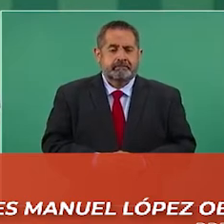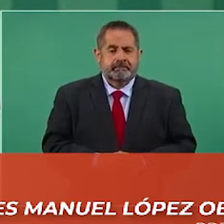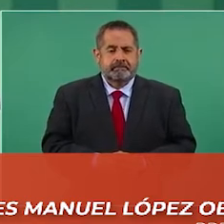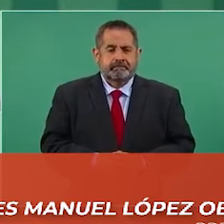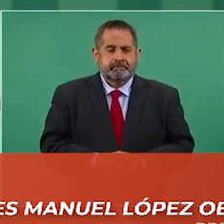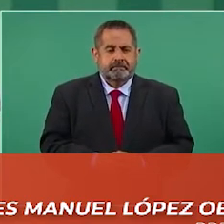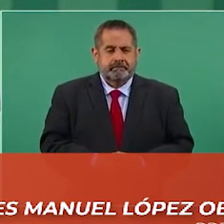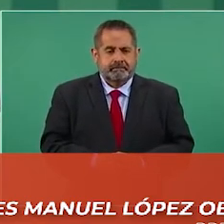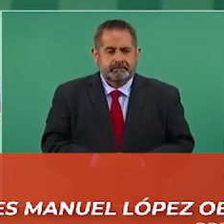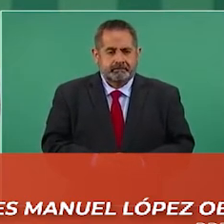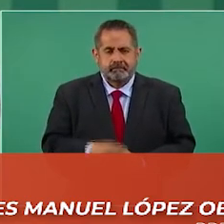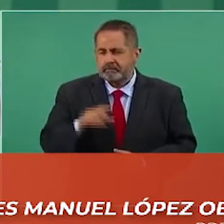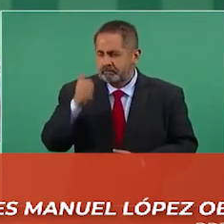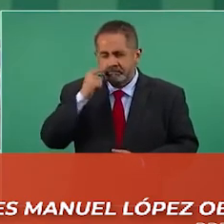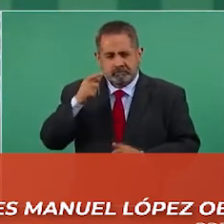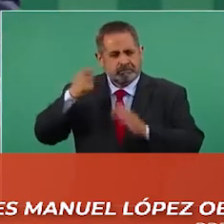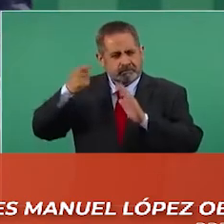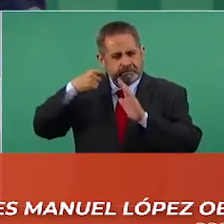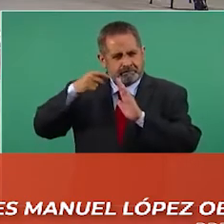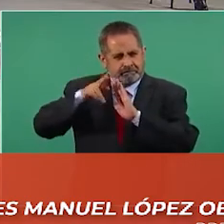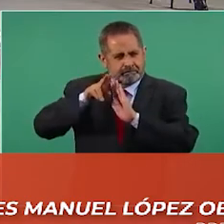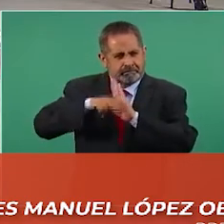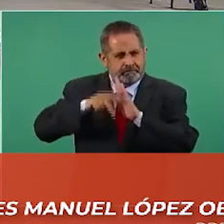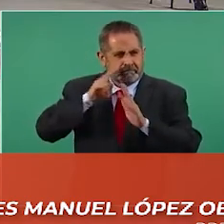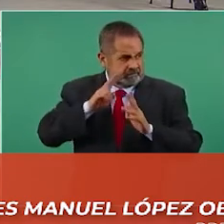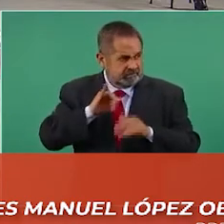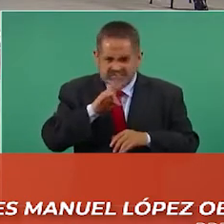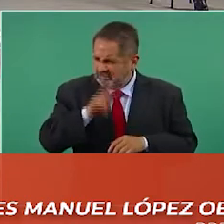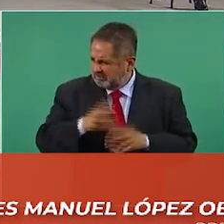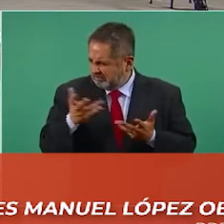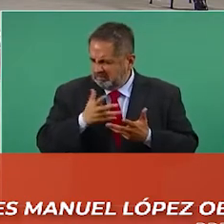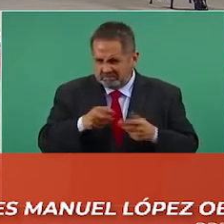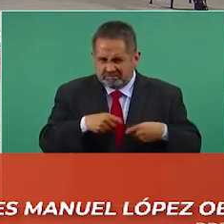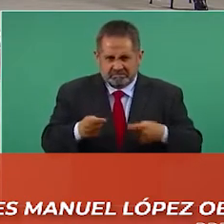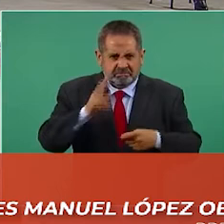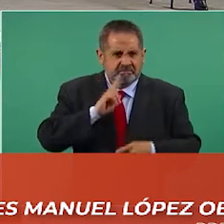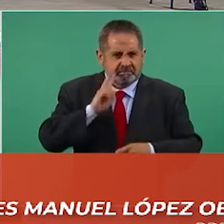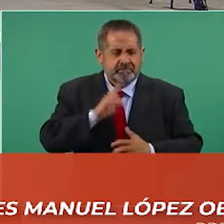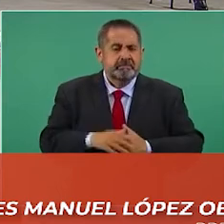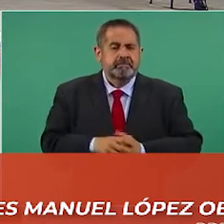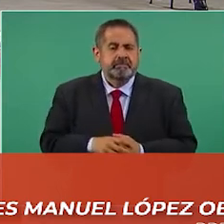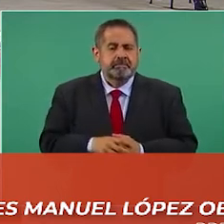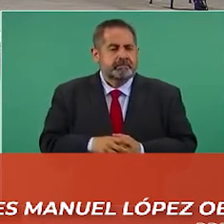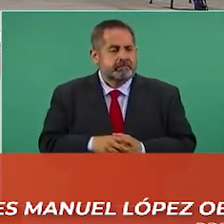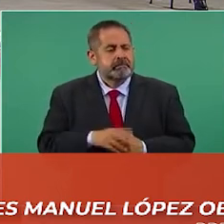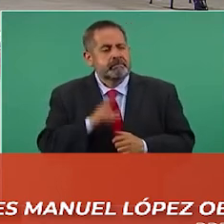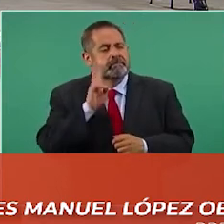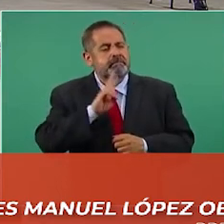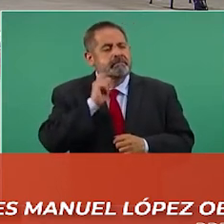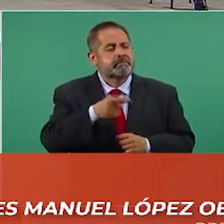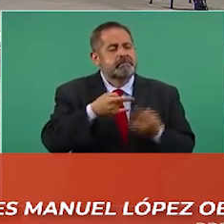Hay que buscar el documental, a ver si lo hicieron y a ver de qué trata.